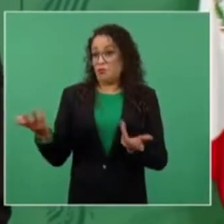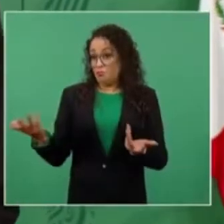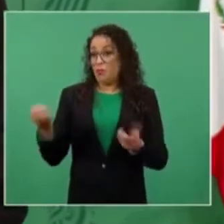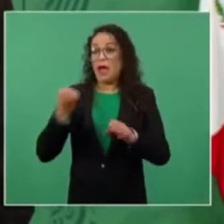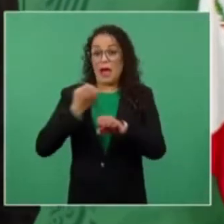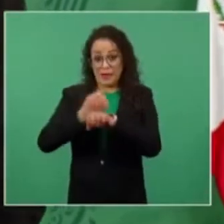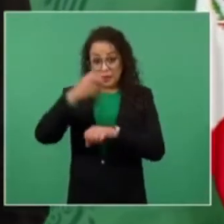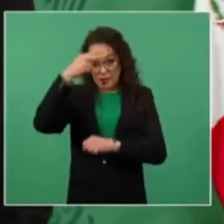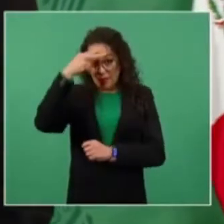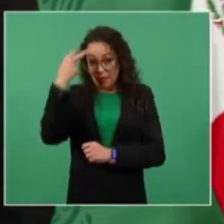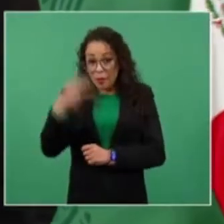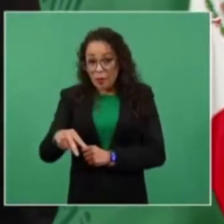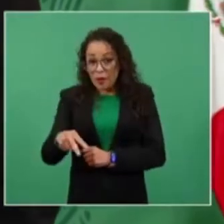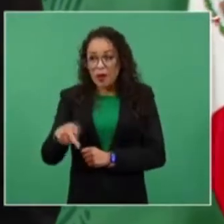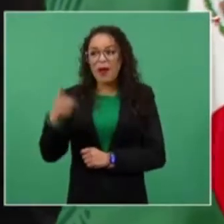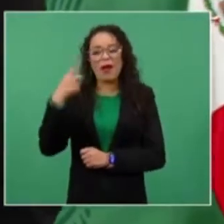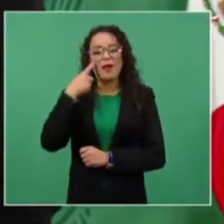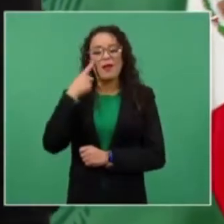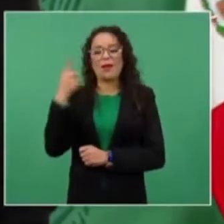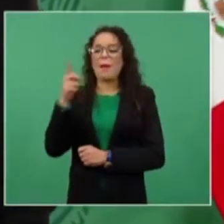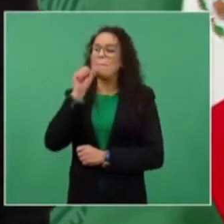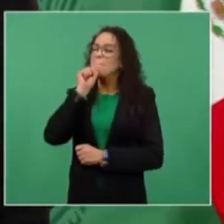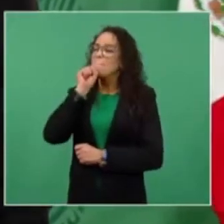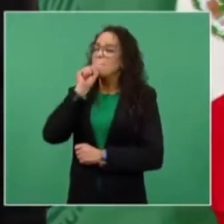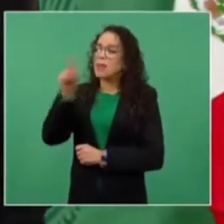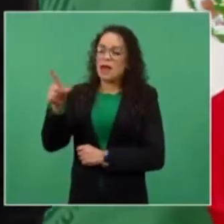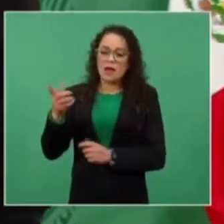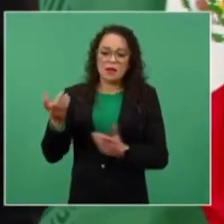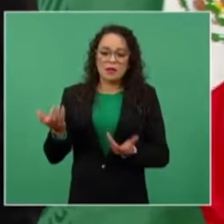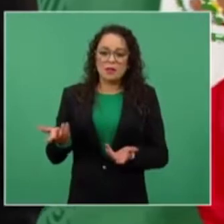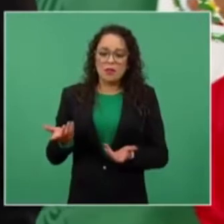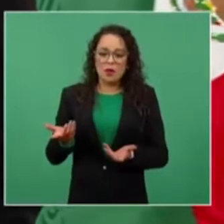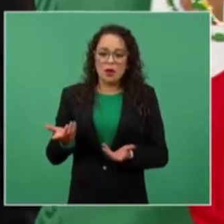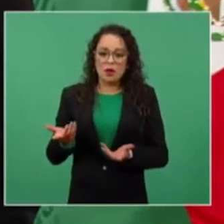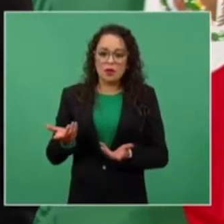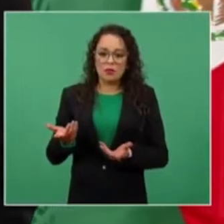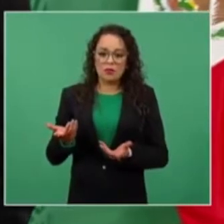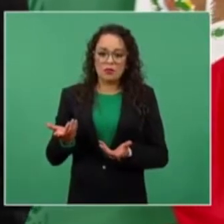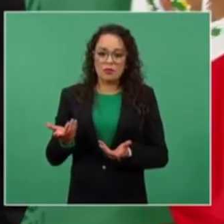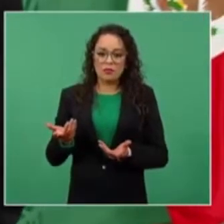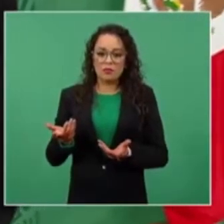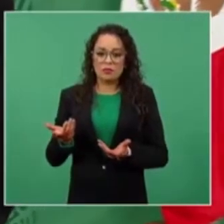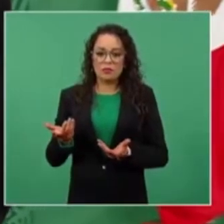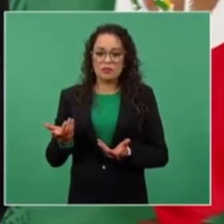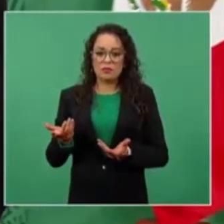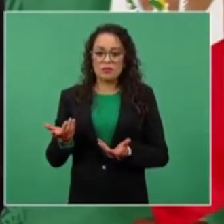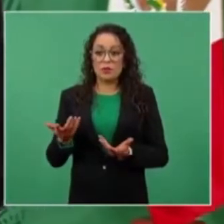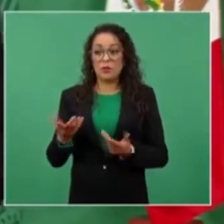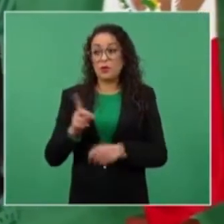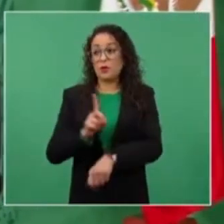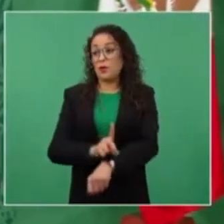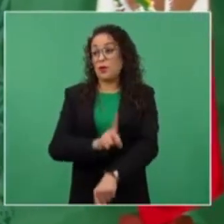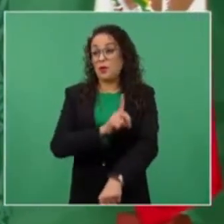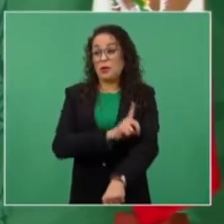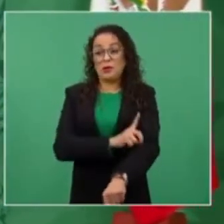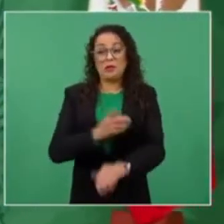lo mismo. Esto ya tiene tiempo, desde hace